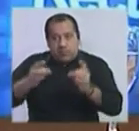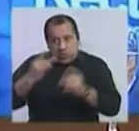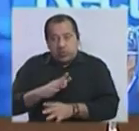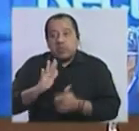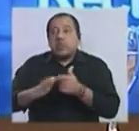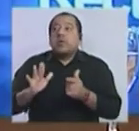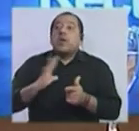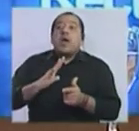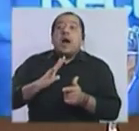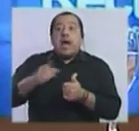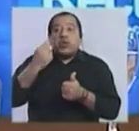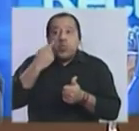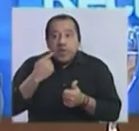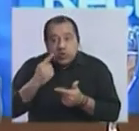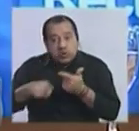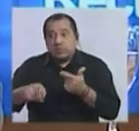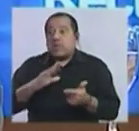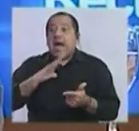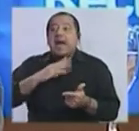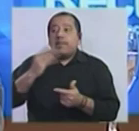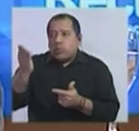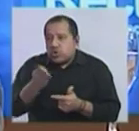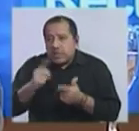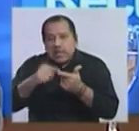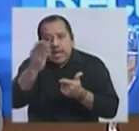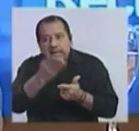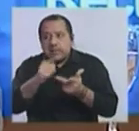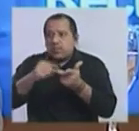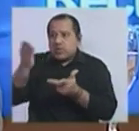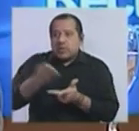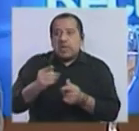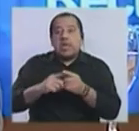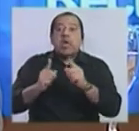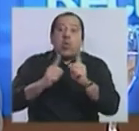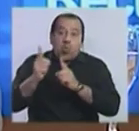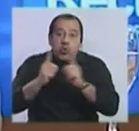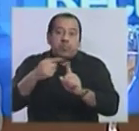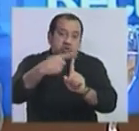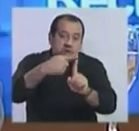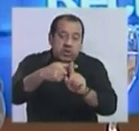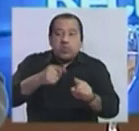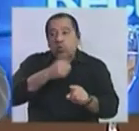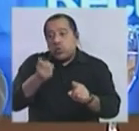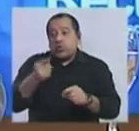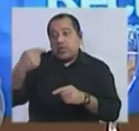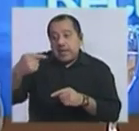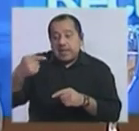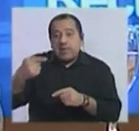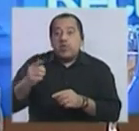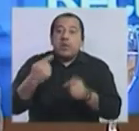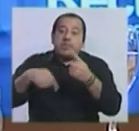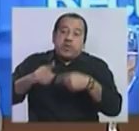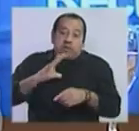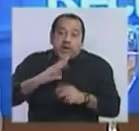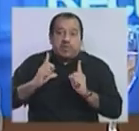que claramente de la primera lectura es muy favorable a uno y muy perjudicial para otro, pero hay que esperar que